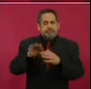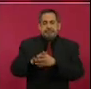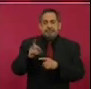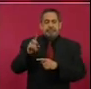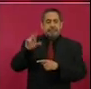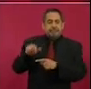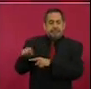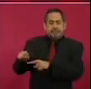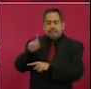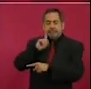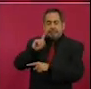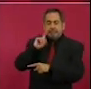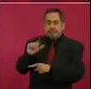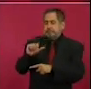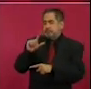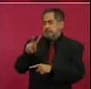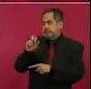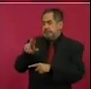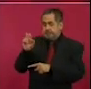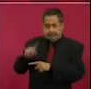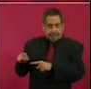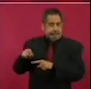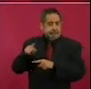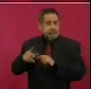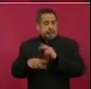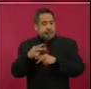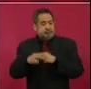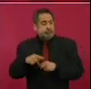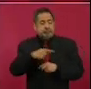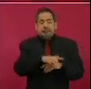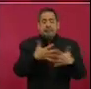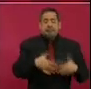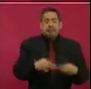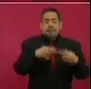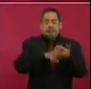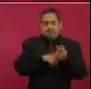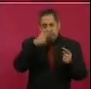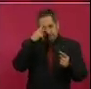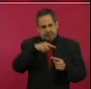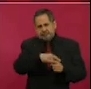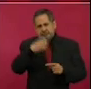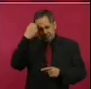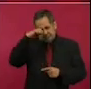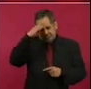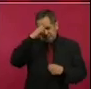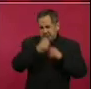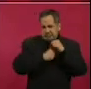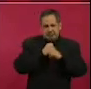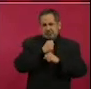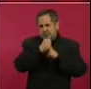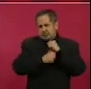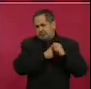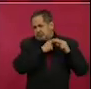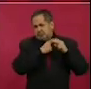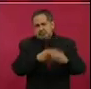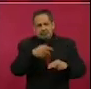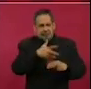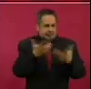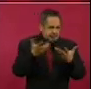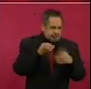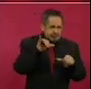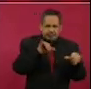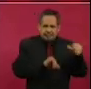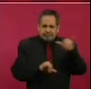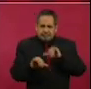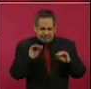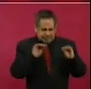últimas tres semanas, pero en general una tendencia a la baja que se mantiene ya casi cuatro meses, destacó López-Gatell. El funcionario señaló que en 10 estados